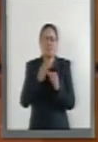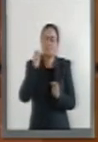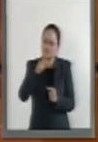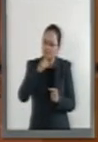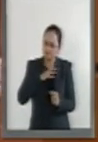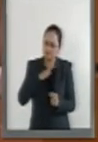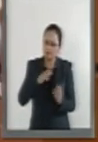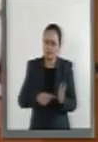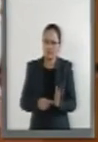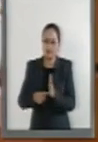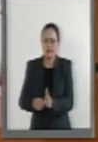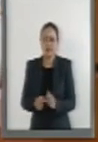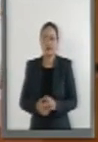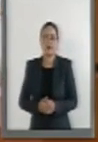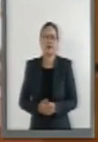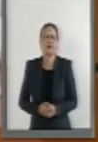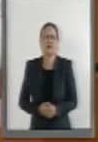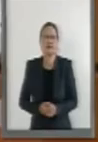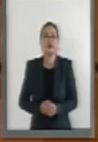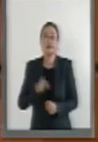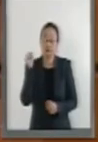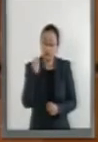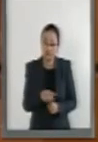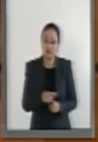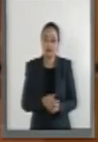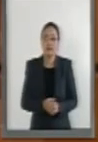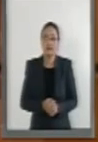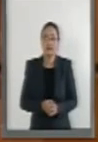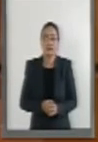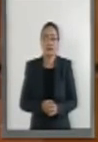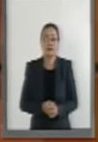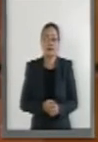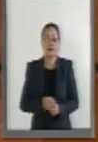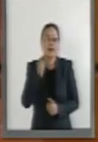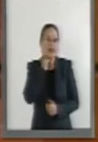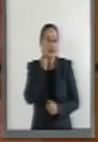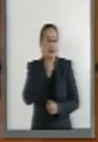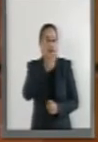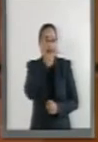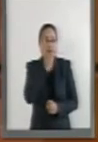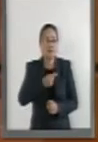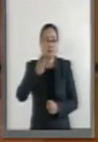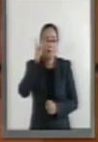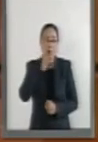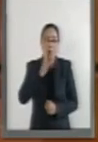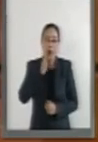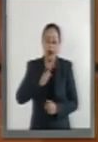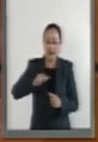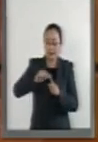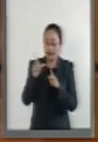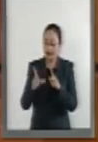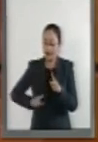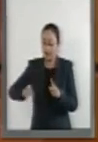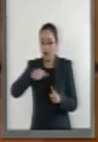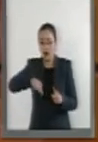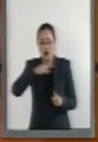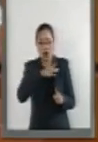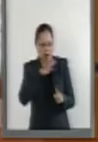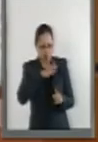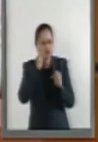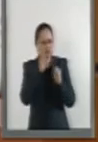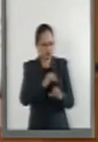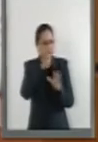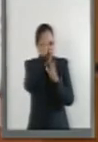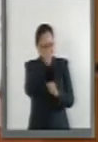gubernamentales. Asimismo, senadoras y senadores de la República estuvimos presentes en el acuerdo,